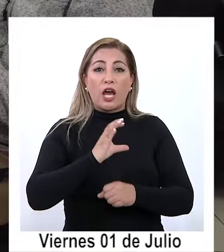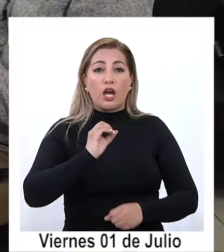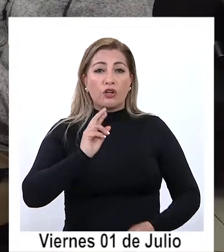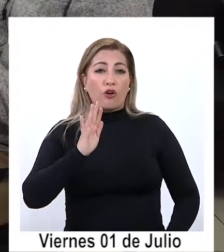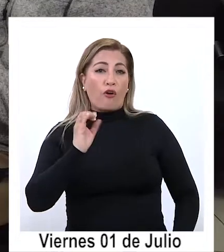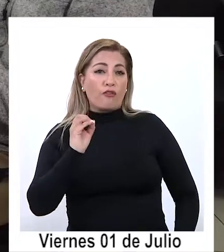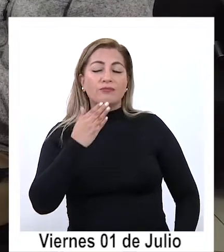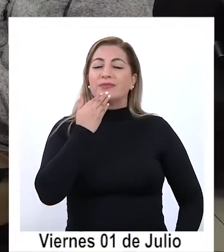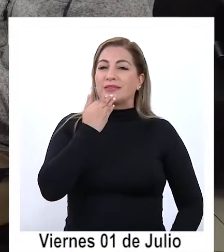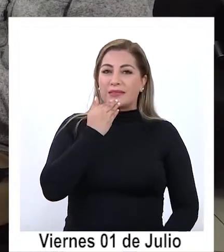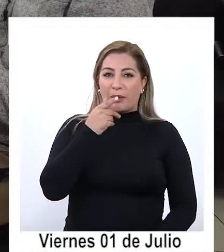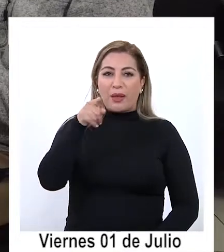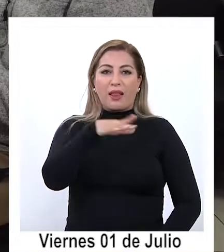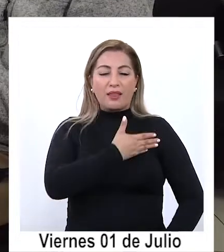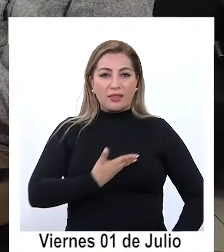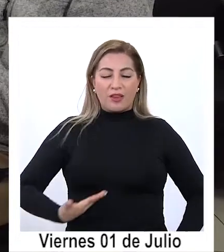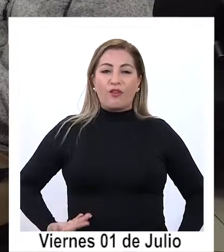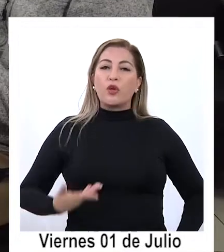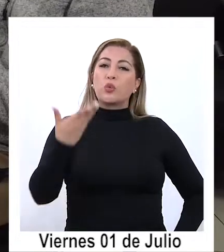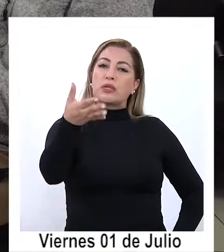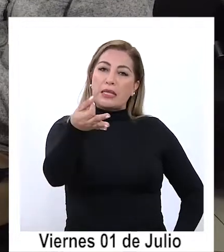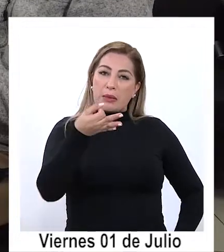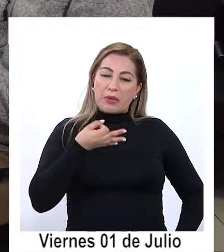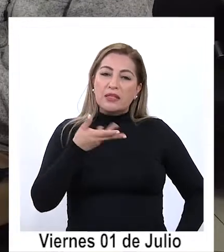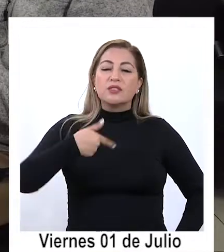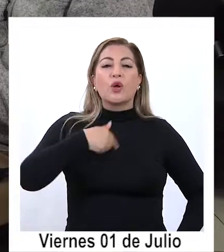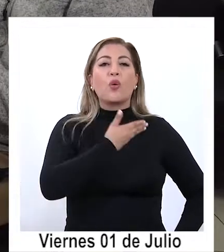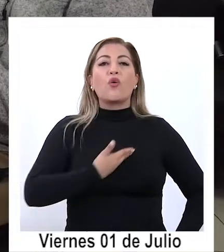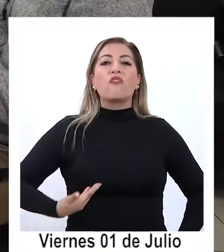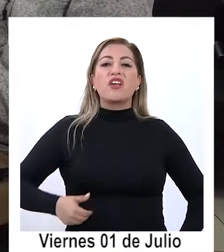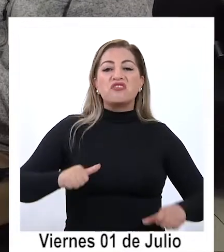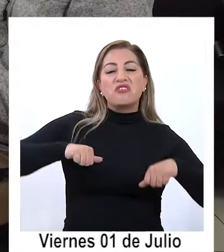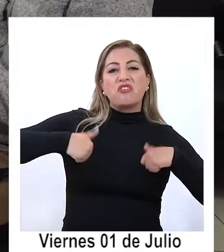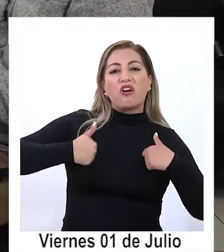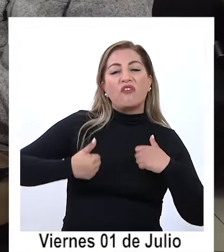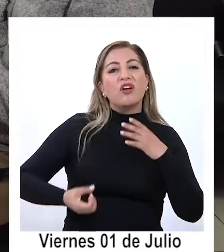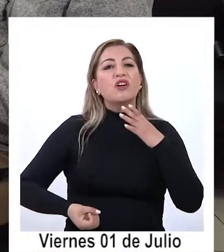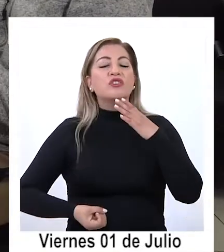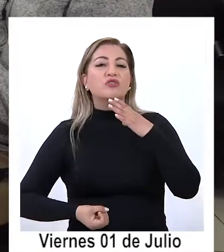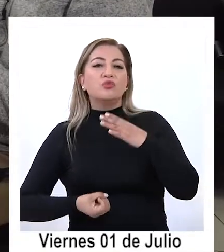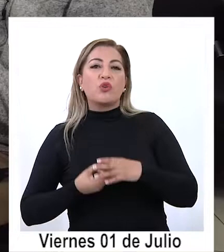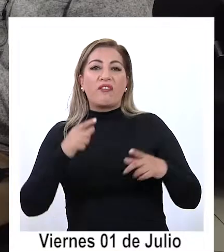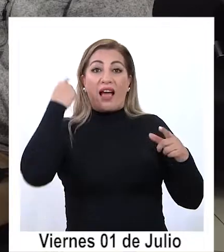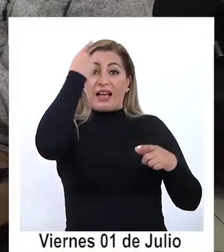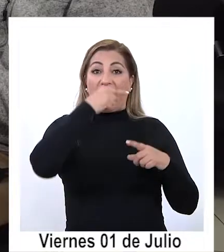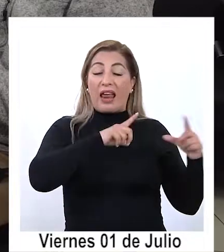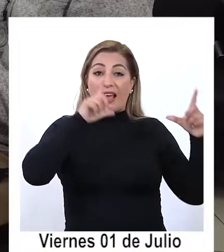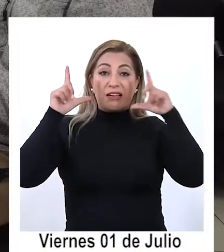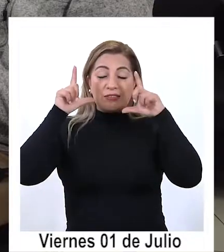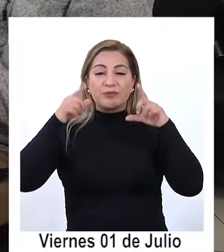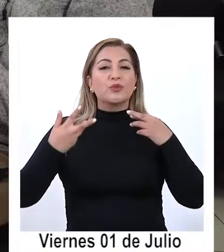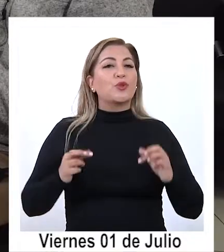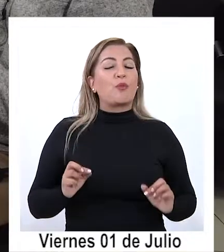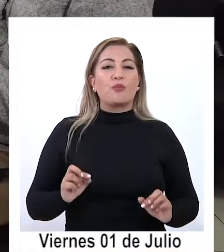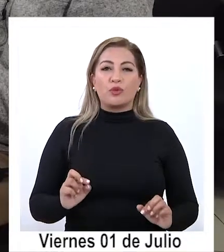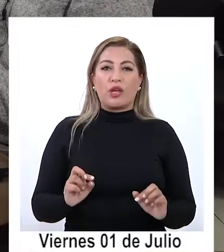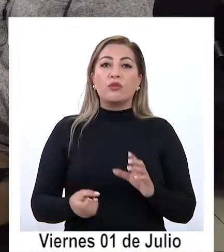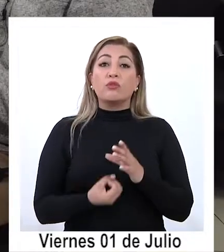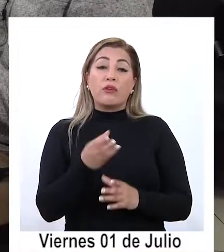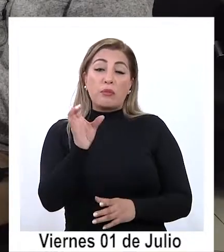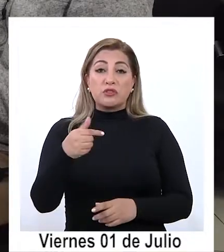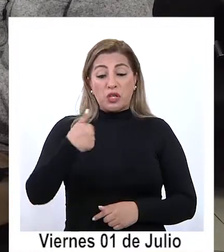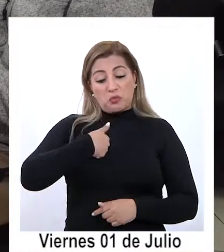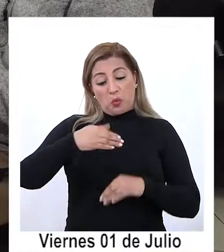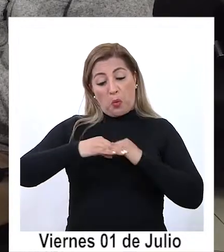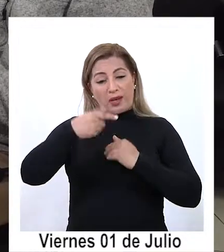sino que también desde este gobierno como usted dice un gobierno joven con nuevos aires con nuevas caras y con oportunidades de nuevas personas